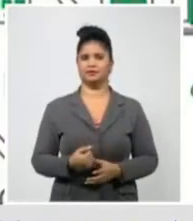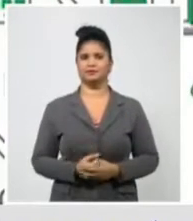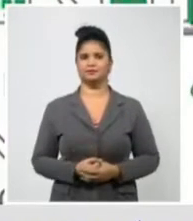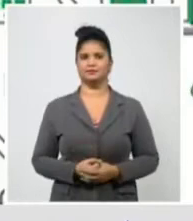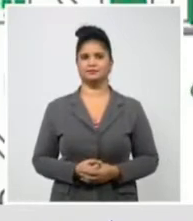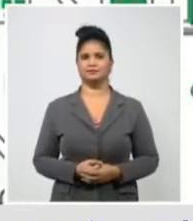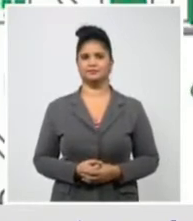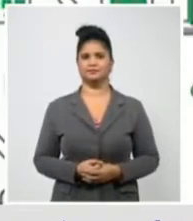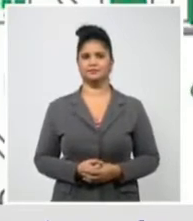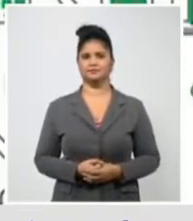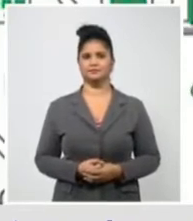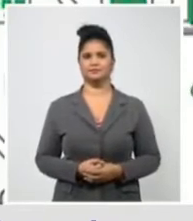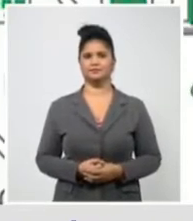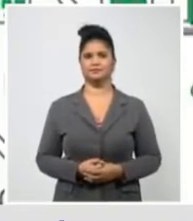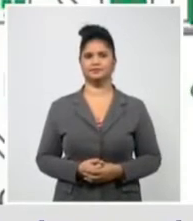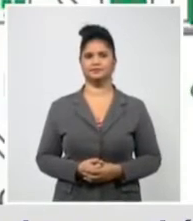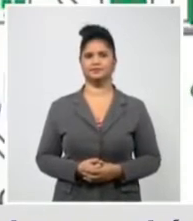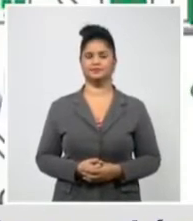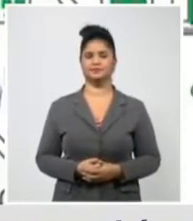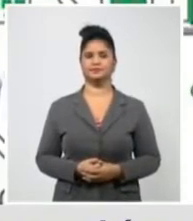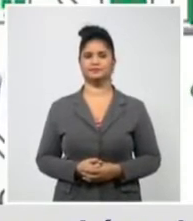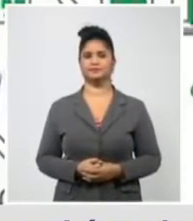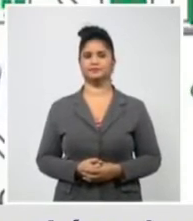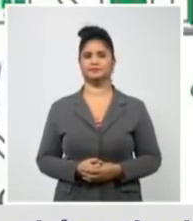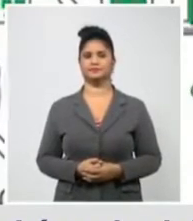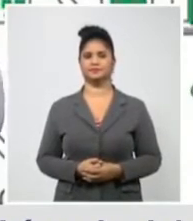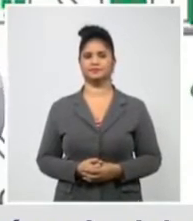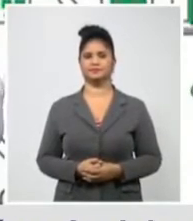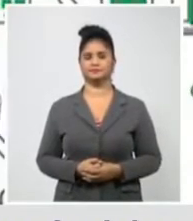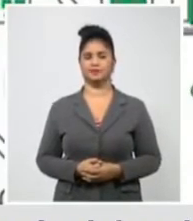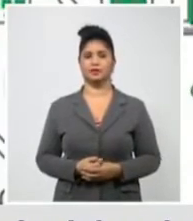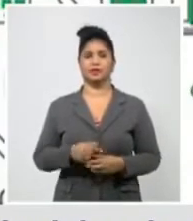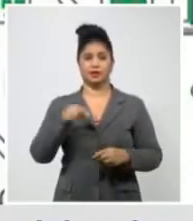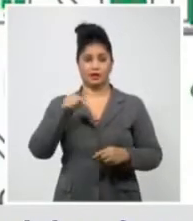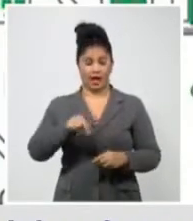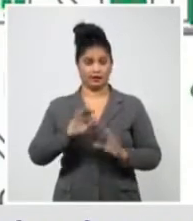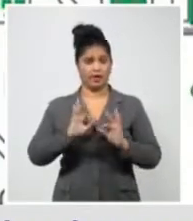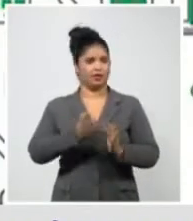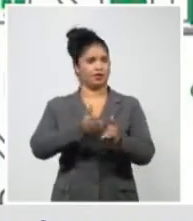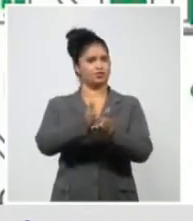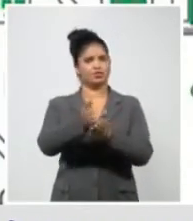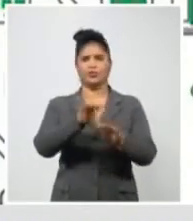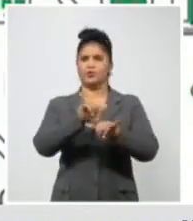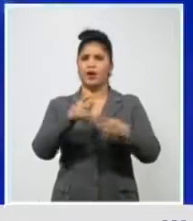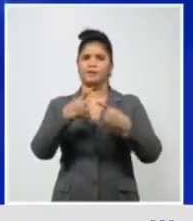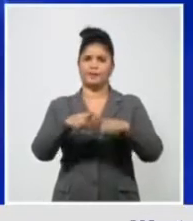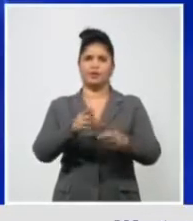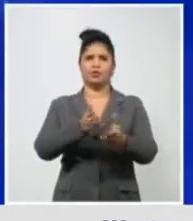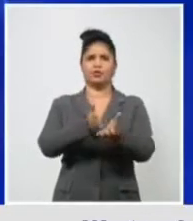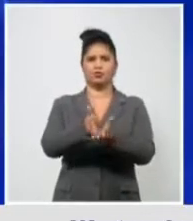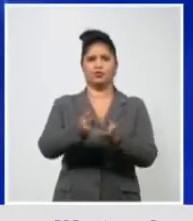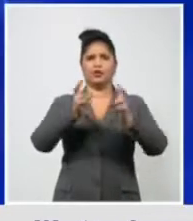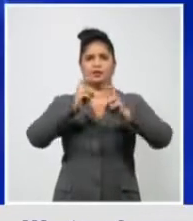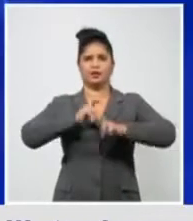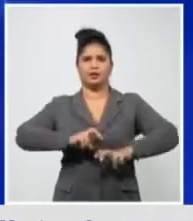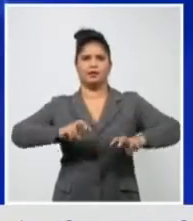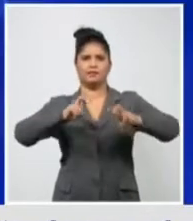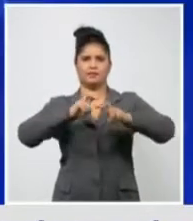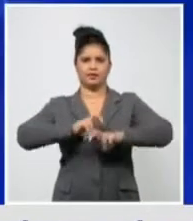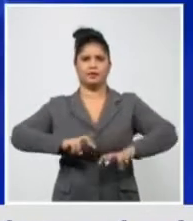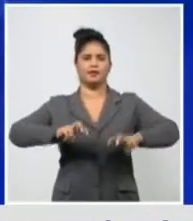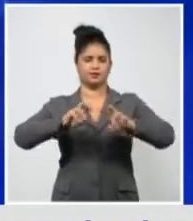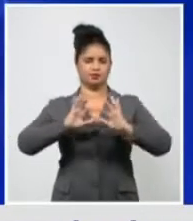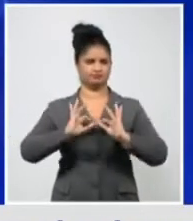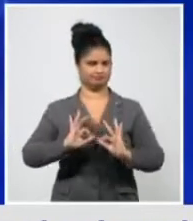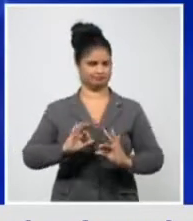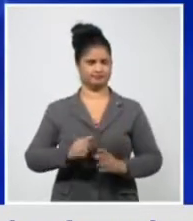Hasta ahora no se plantea que sea así, pero hay que seguir estudiando. Lupe, ¿me escuchas? Sí, ¿cómo no? Sí,